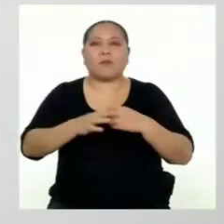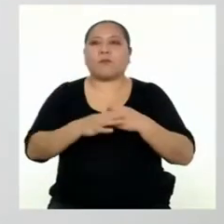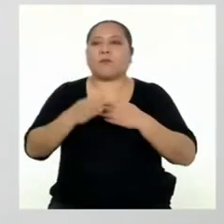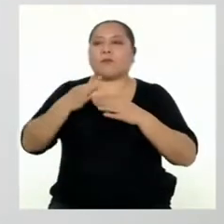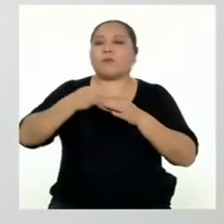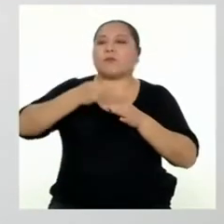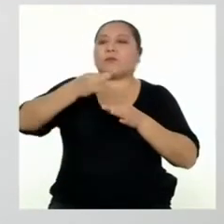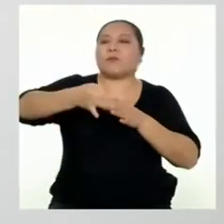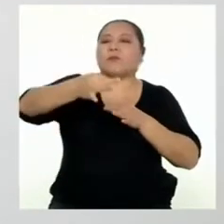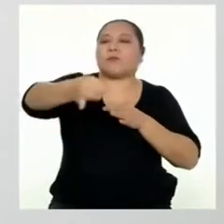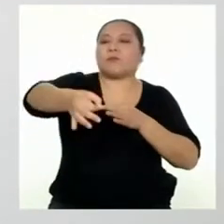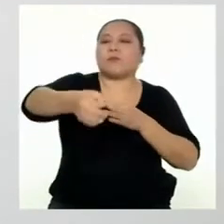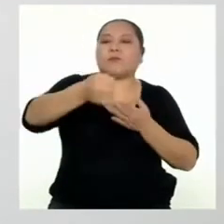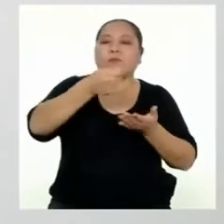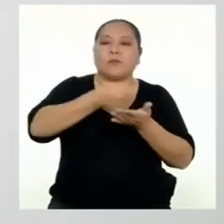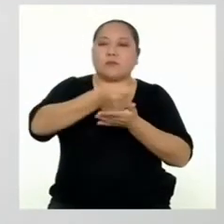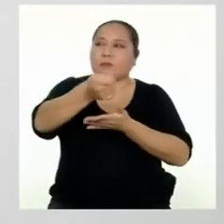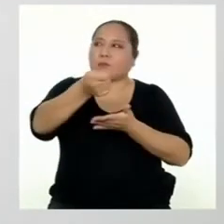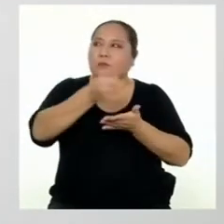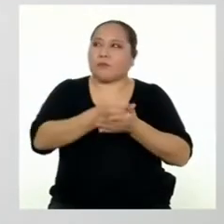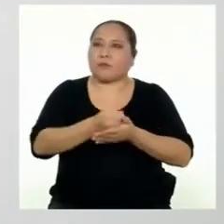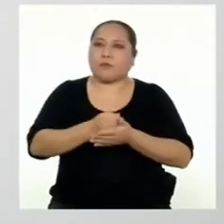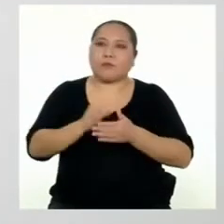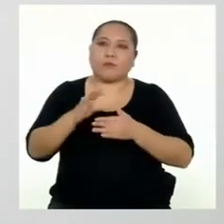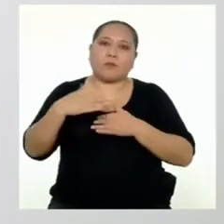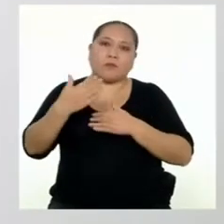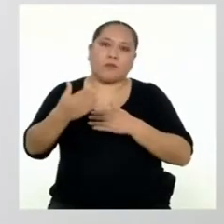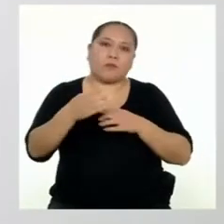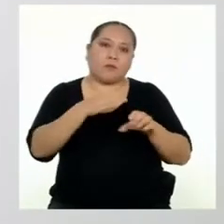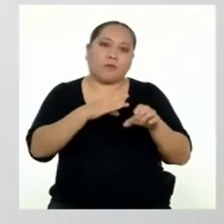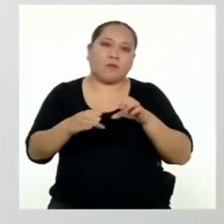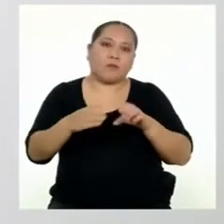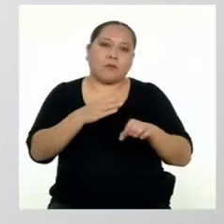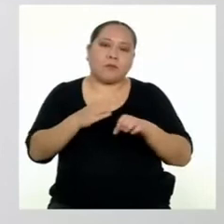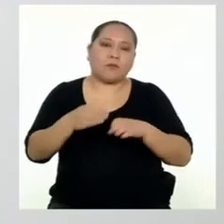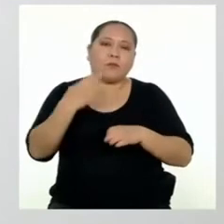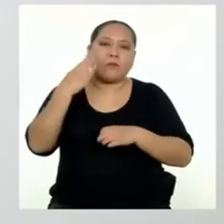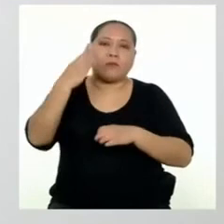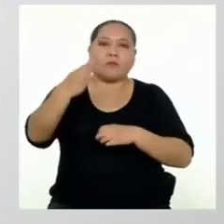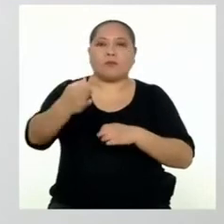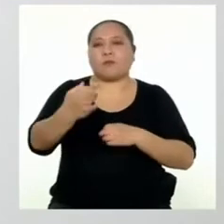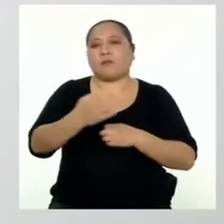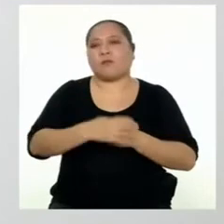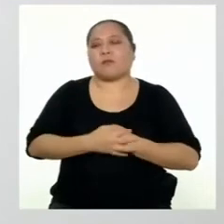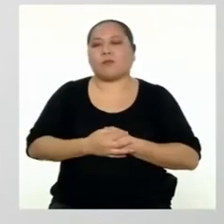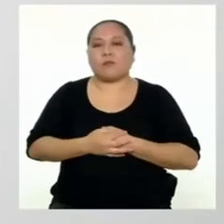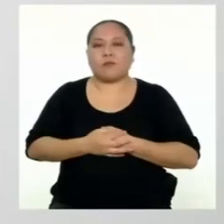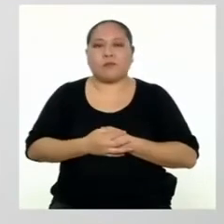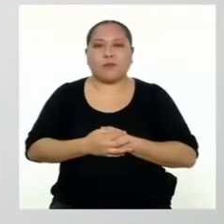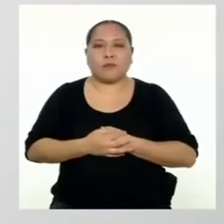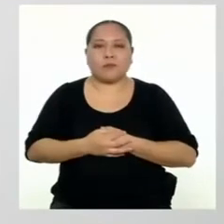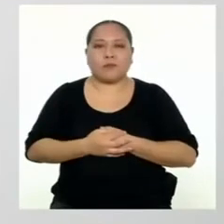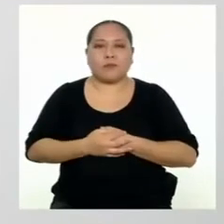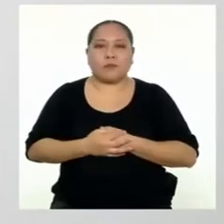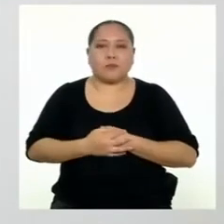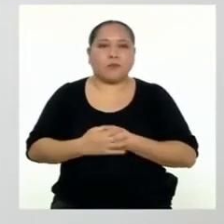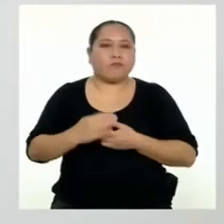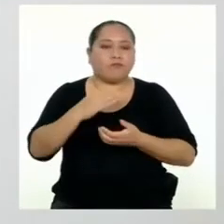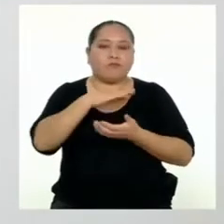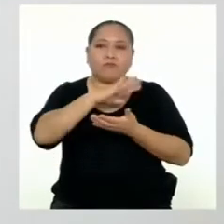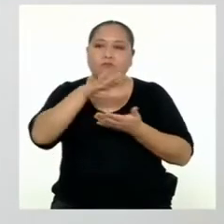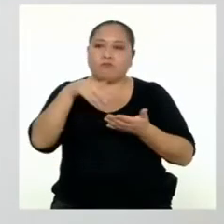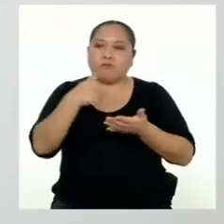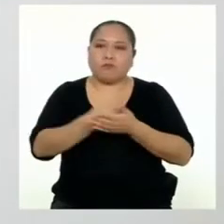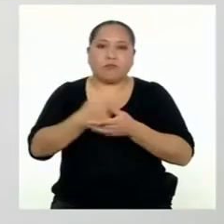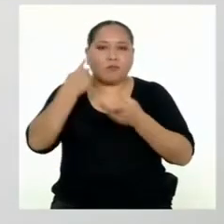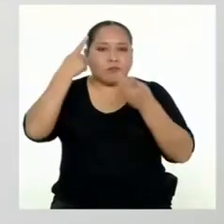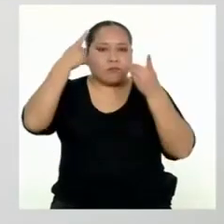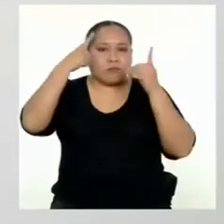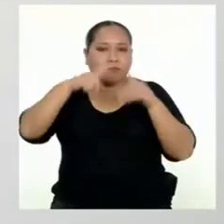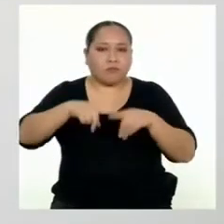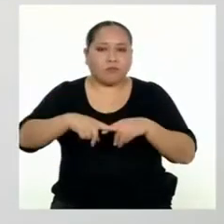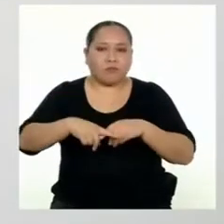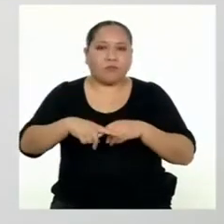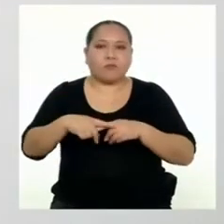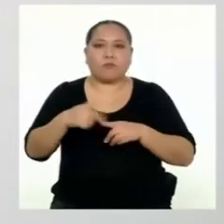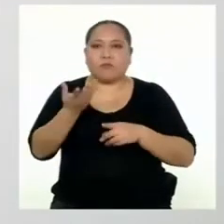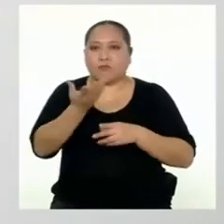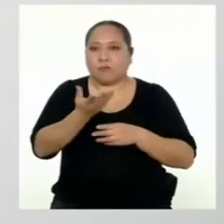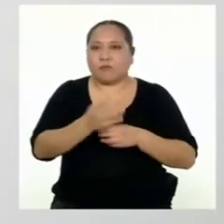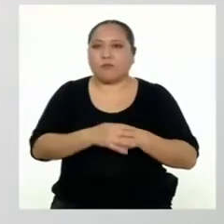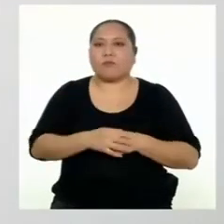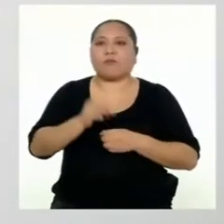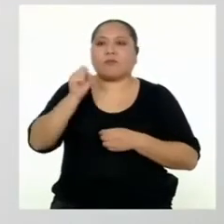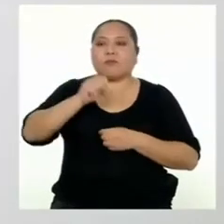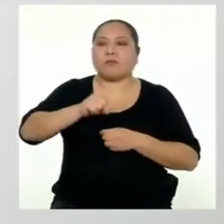postergar la compra y hacerlo en algún momento del futuro. Todas las decisiones que tomemos